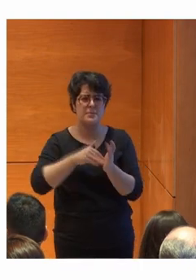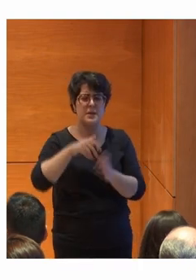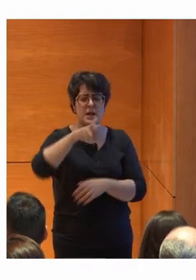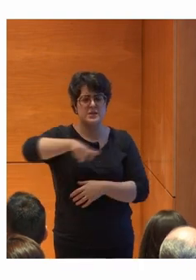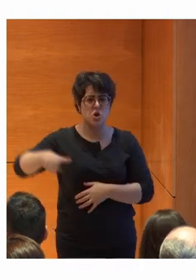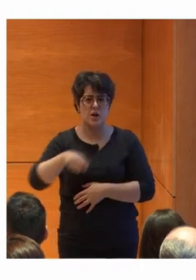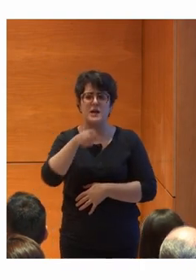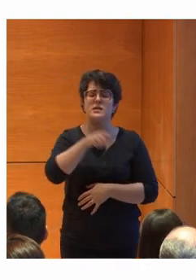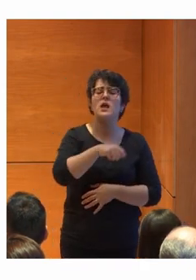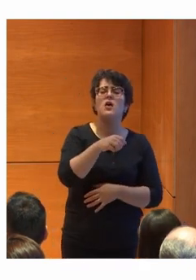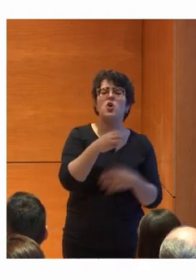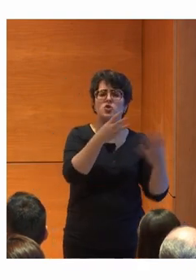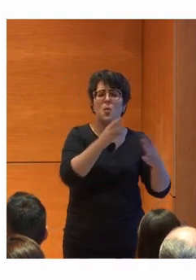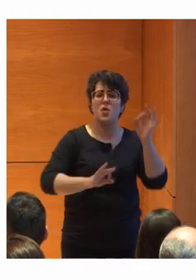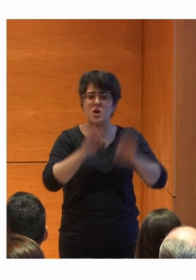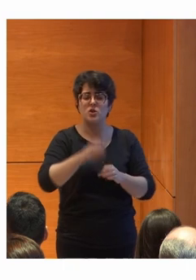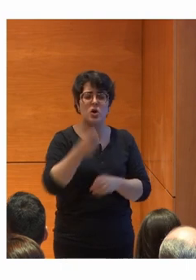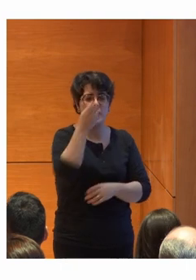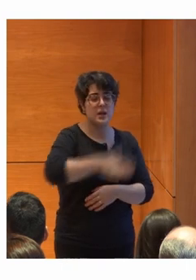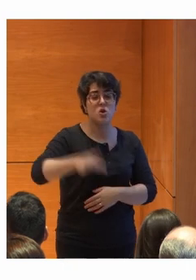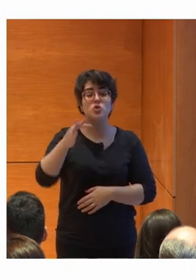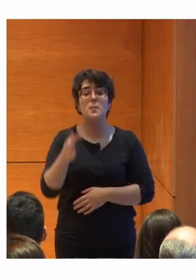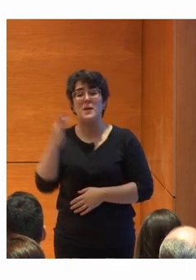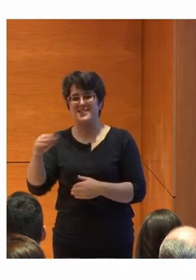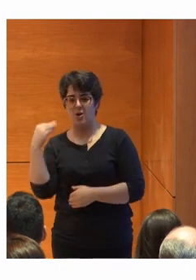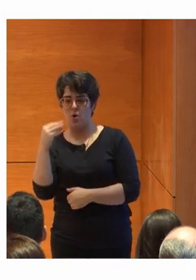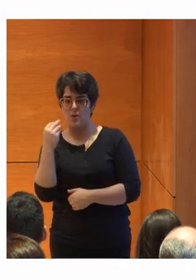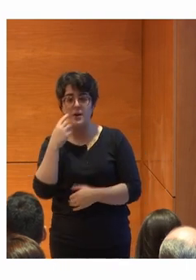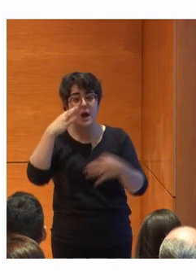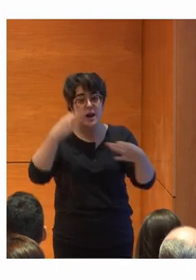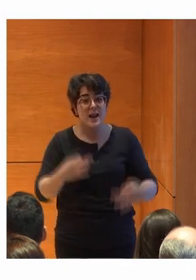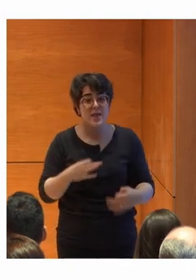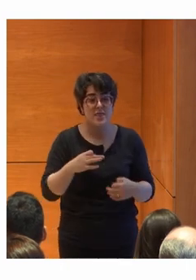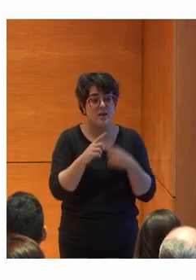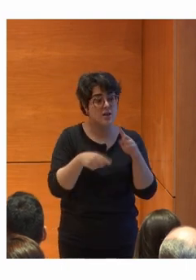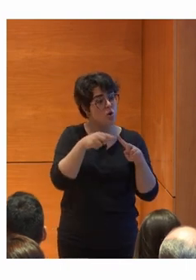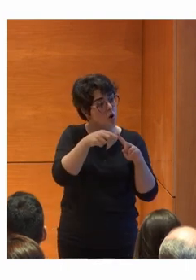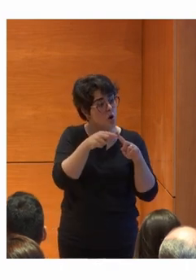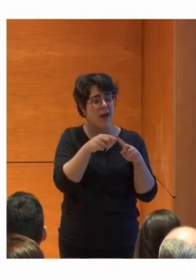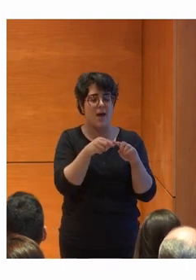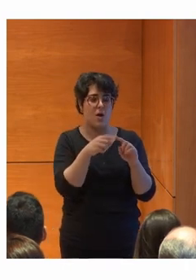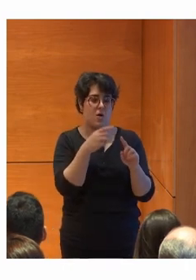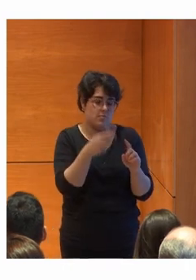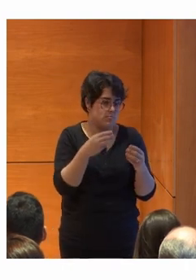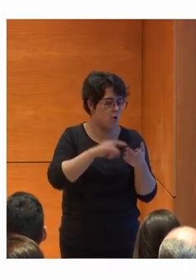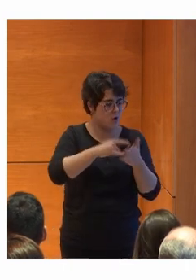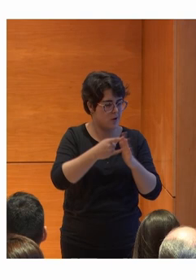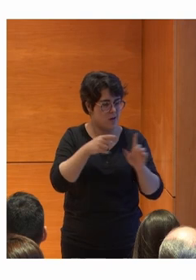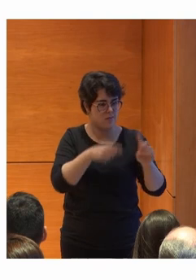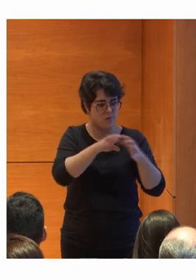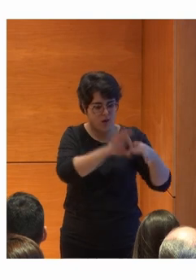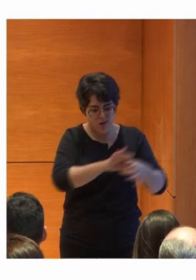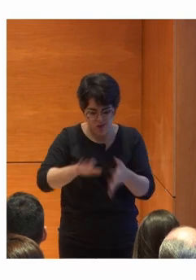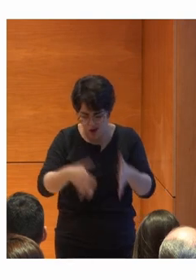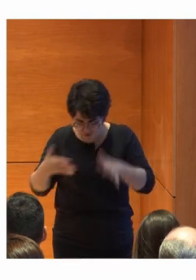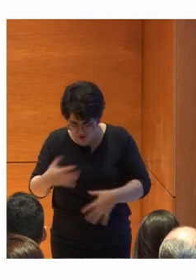niños y jóvenes. Bueno, ¿cómo hacemos realidad tecnología con propósito? Y creo que esto es muy importante para toda la audiencia